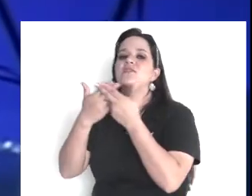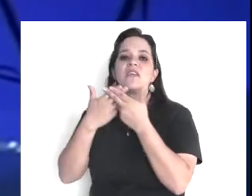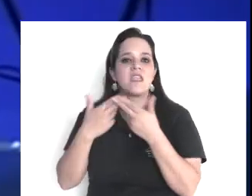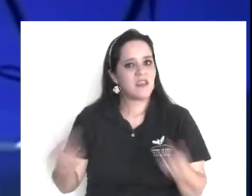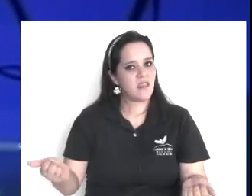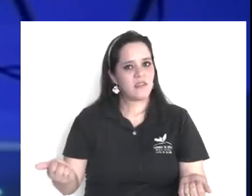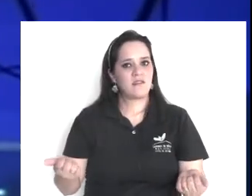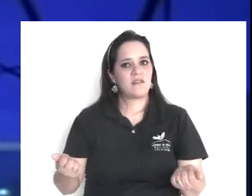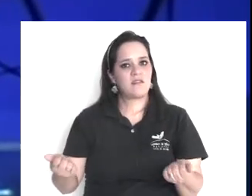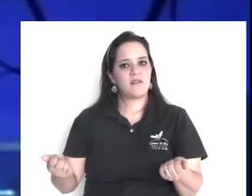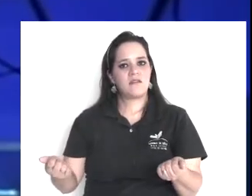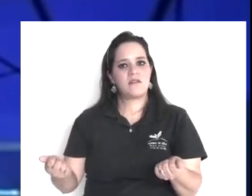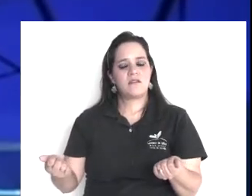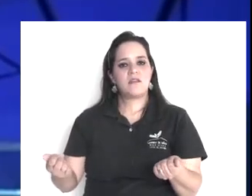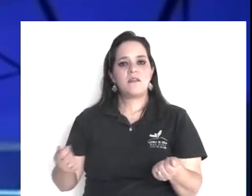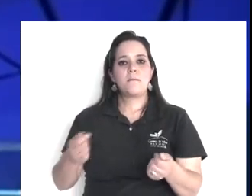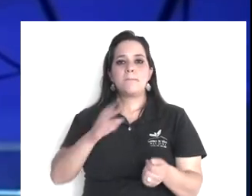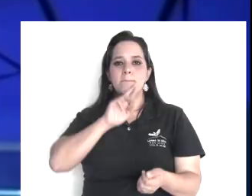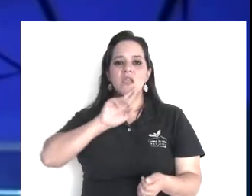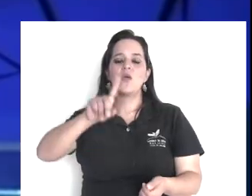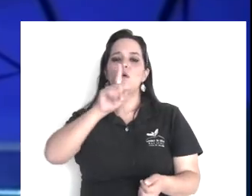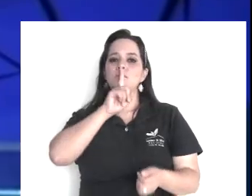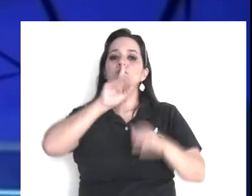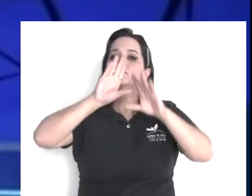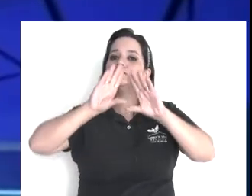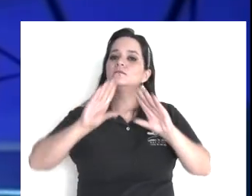o sea, en otras palabras, callarse la boca,